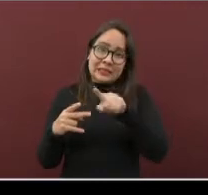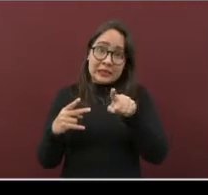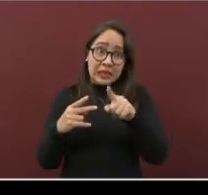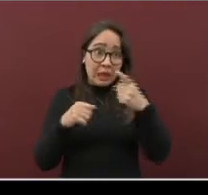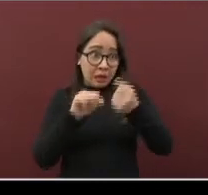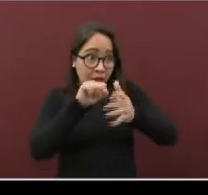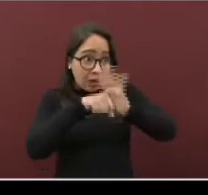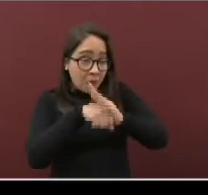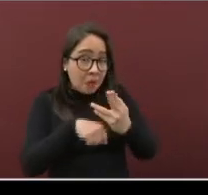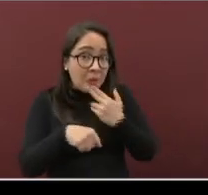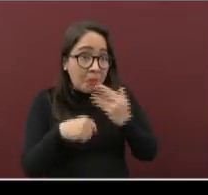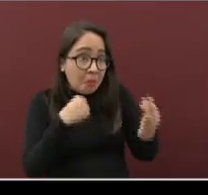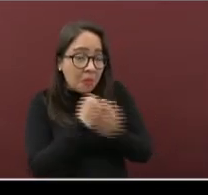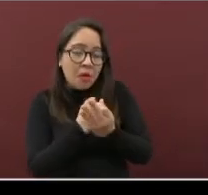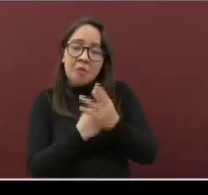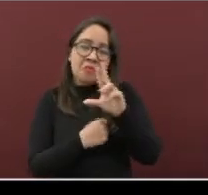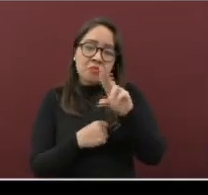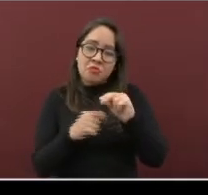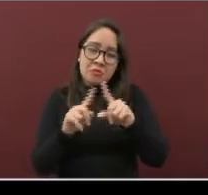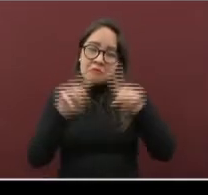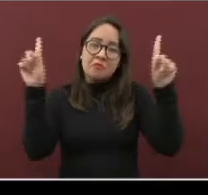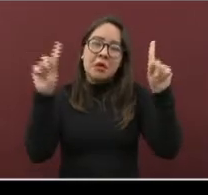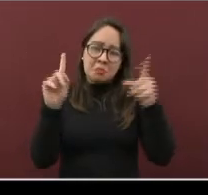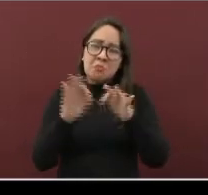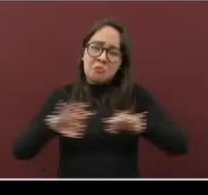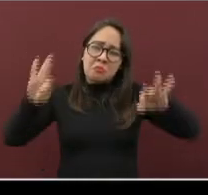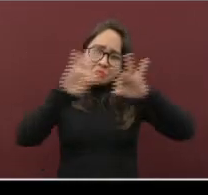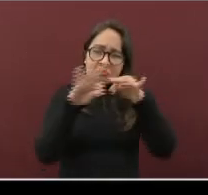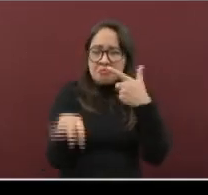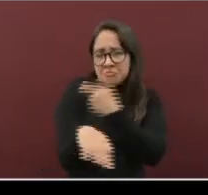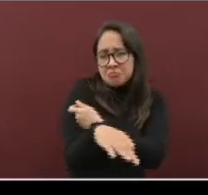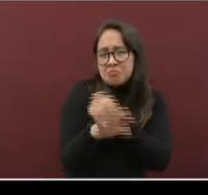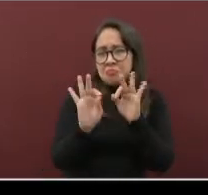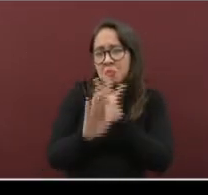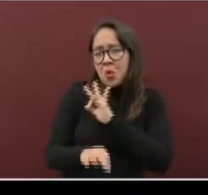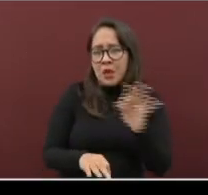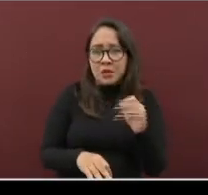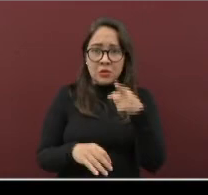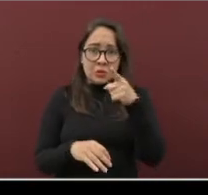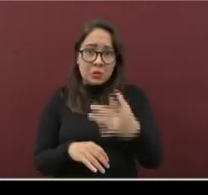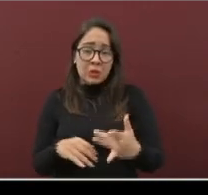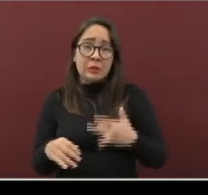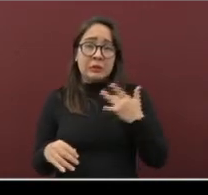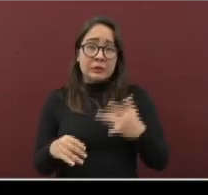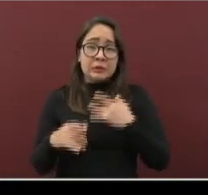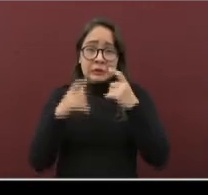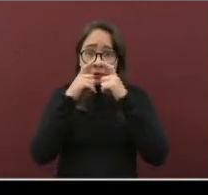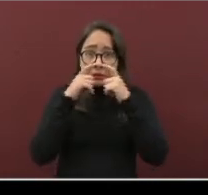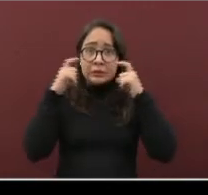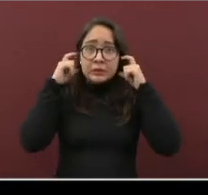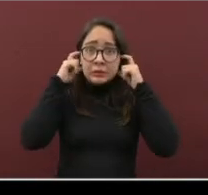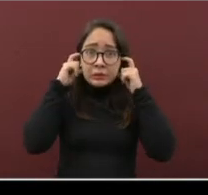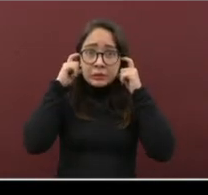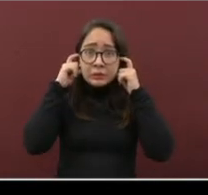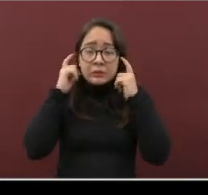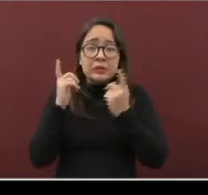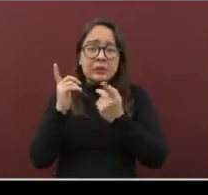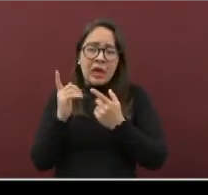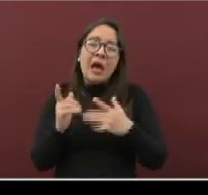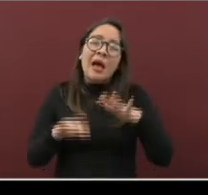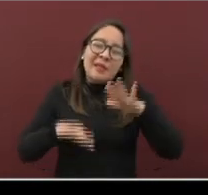Utilizar cubrebocas durante mucho tiempo puede ser incómodo, pero no provoca intoxicación por dióxido de carbono.